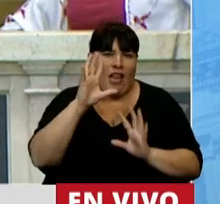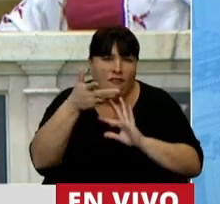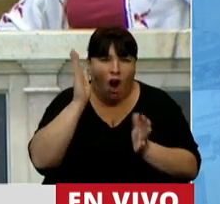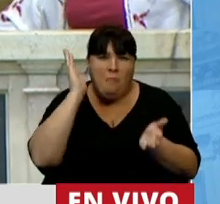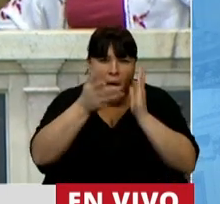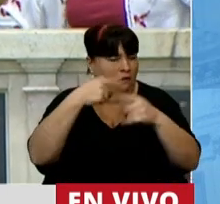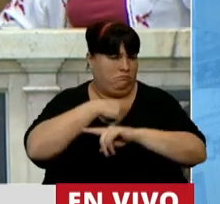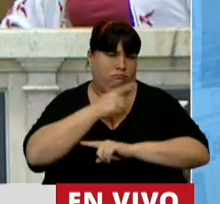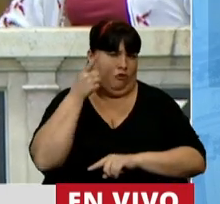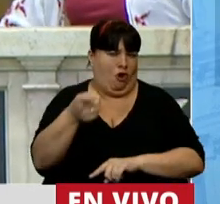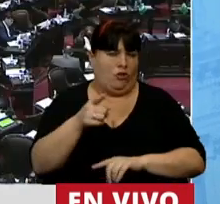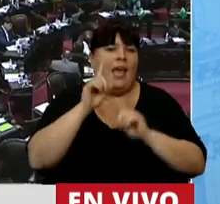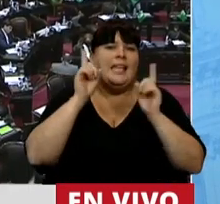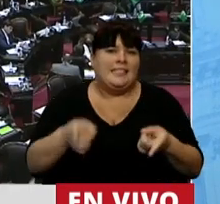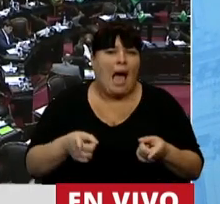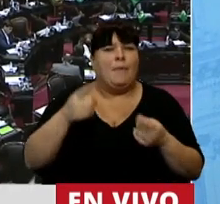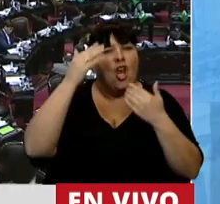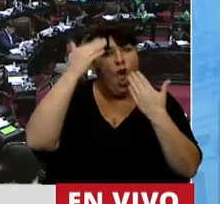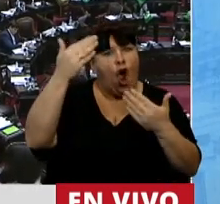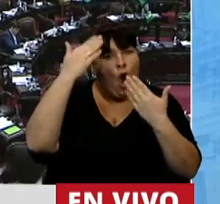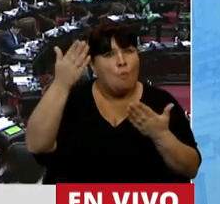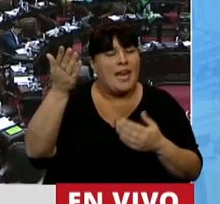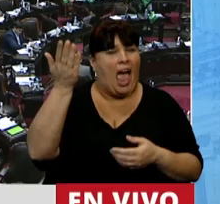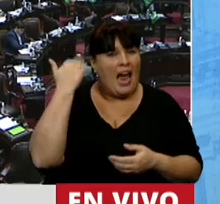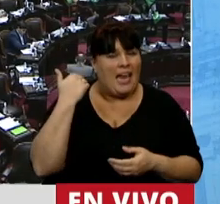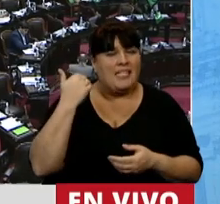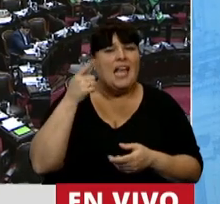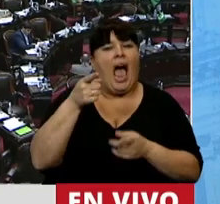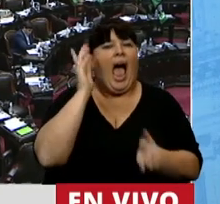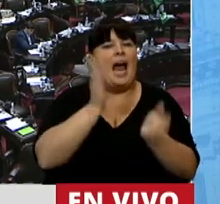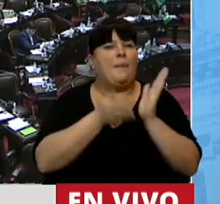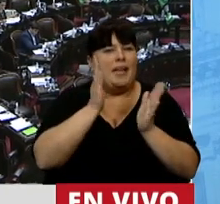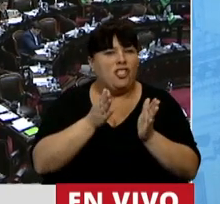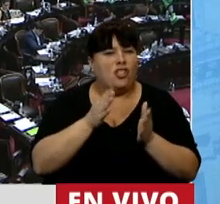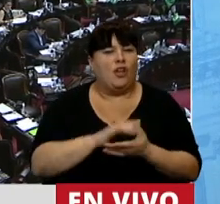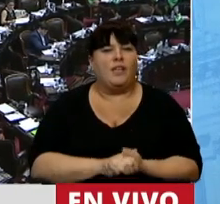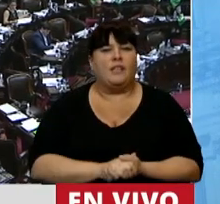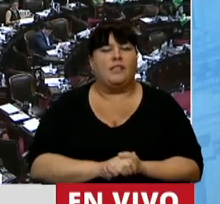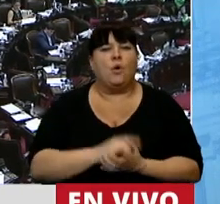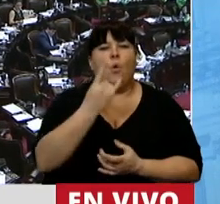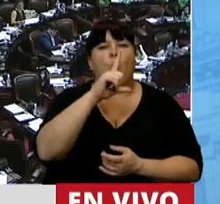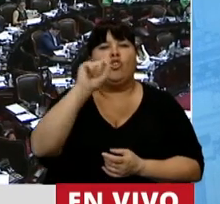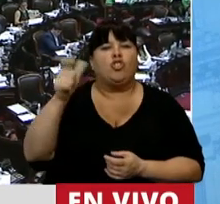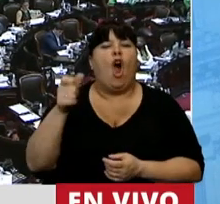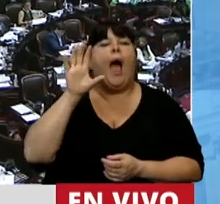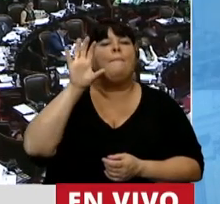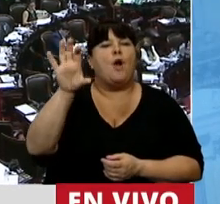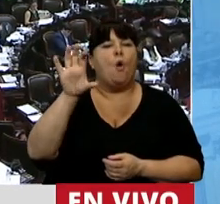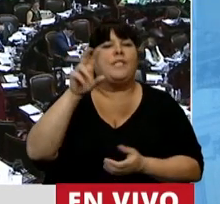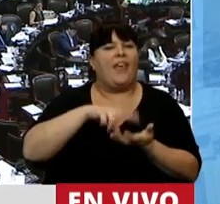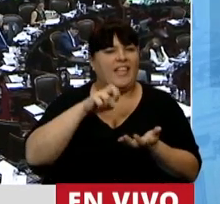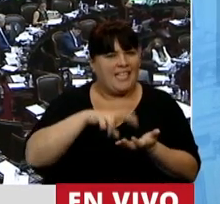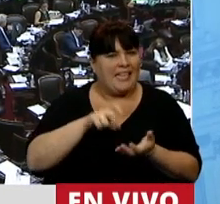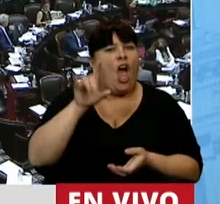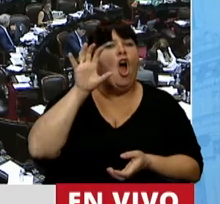esos hechos y también los homenajes que se realizaron a los represores Cairú y Ulloa en la provincia de